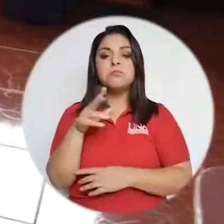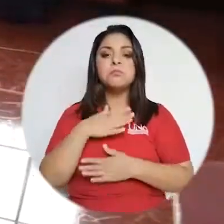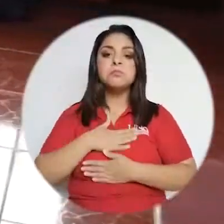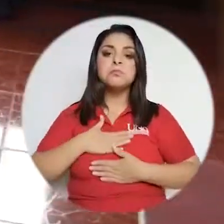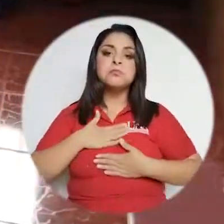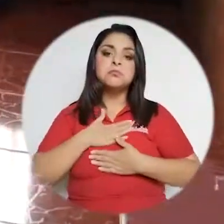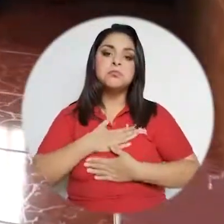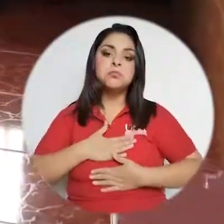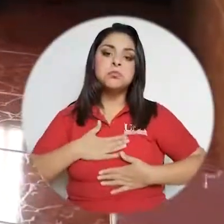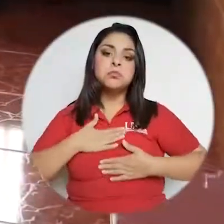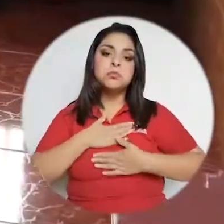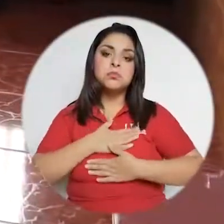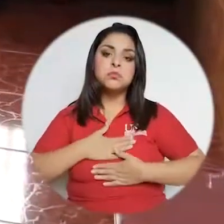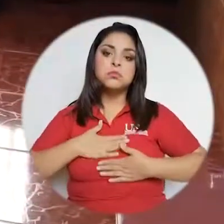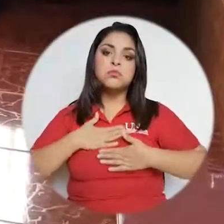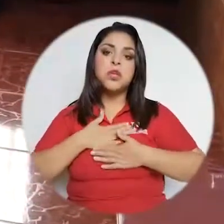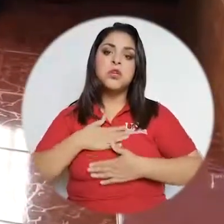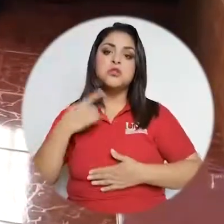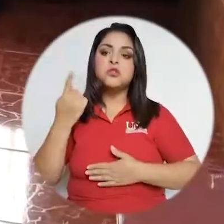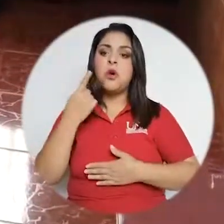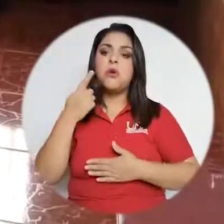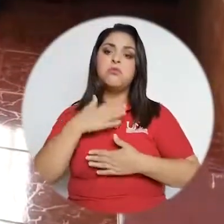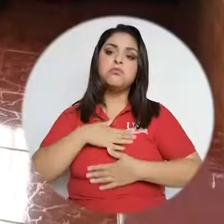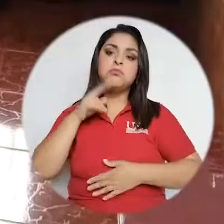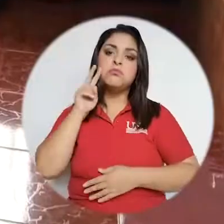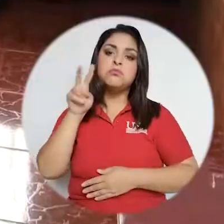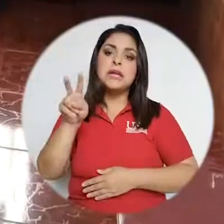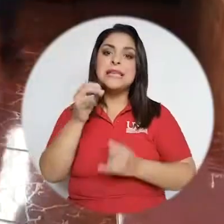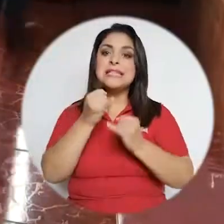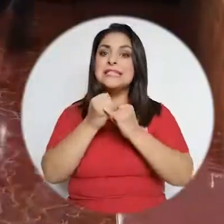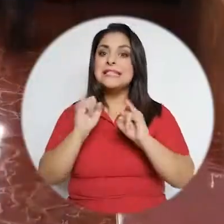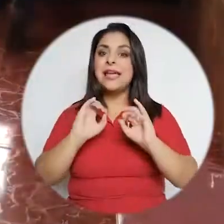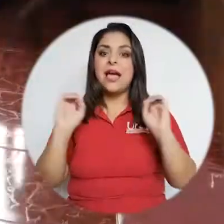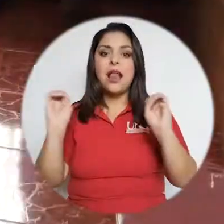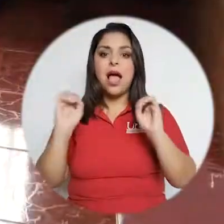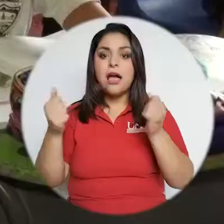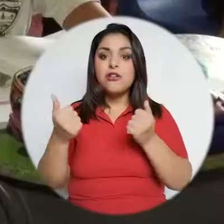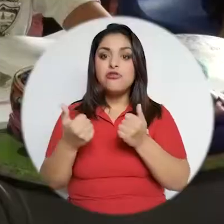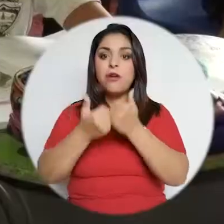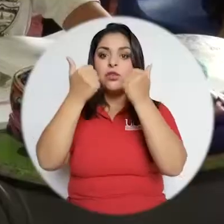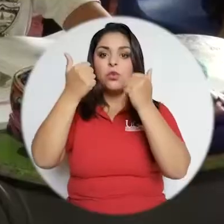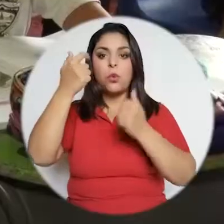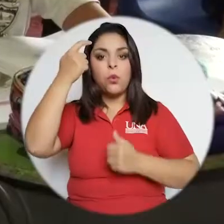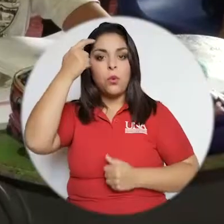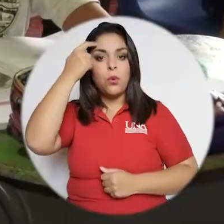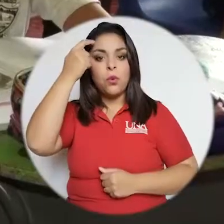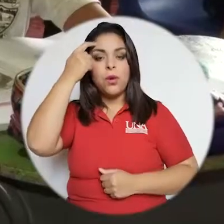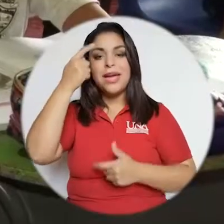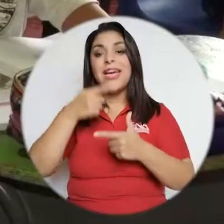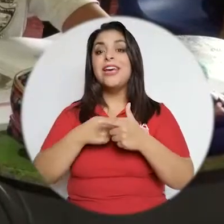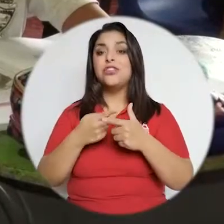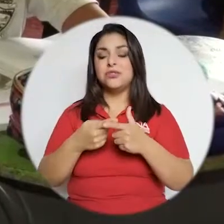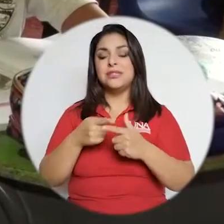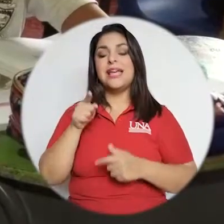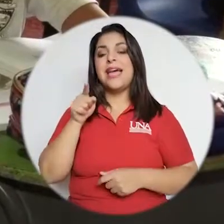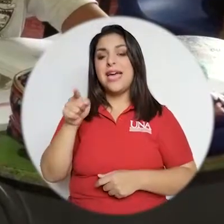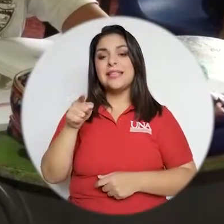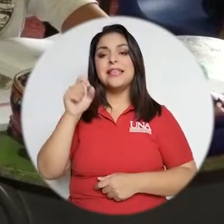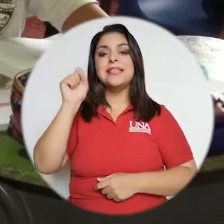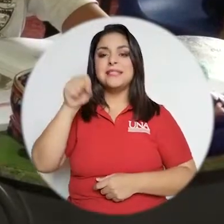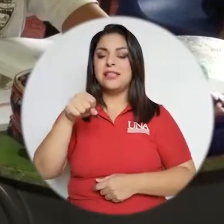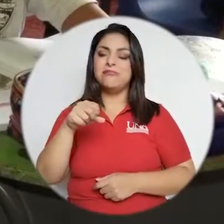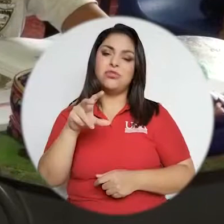entretenimiento, con poca interacción y sin ningún reto cognitivo, pues entonces podríamos decir en ese caso que sí, efectivamente,